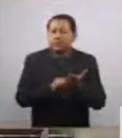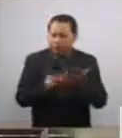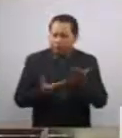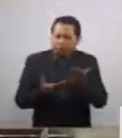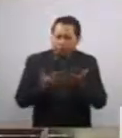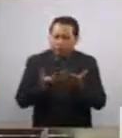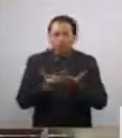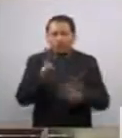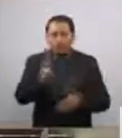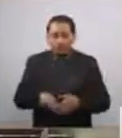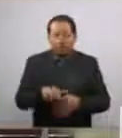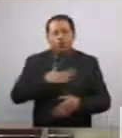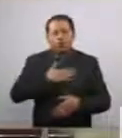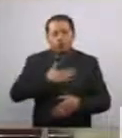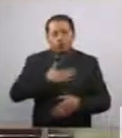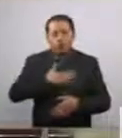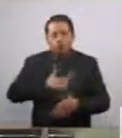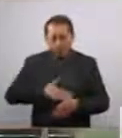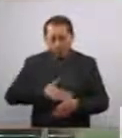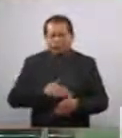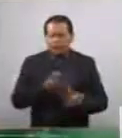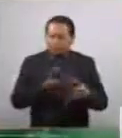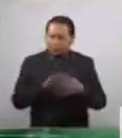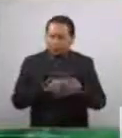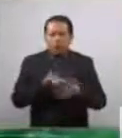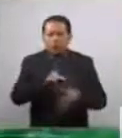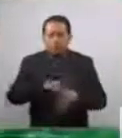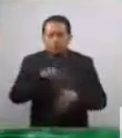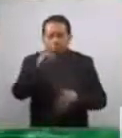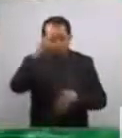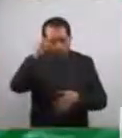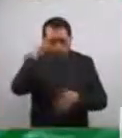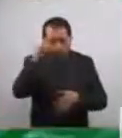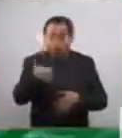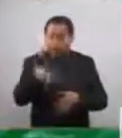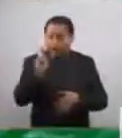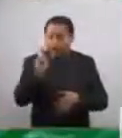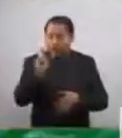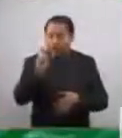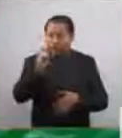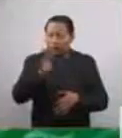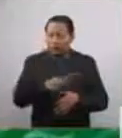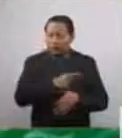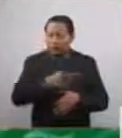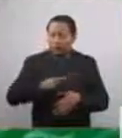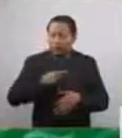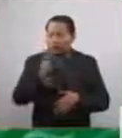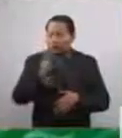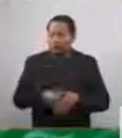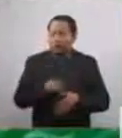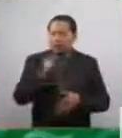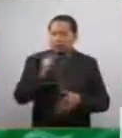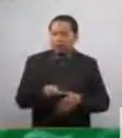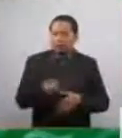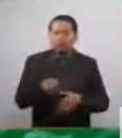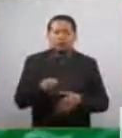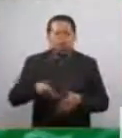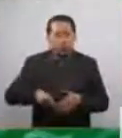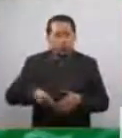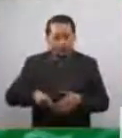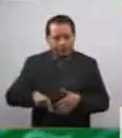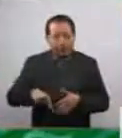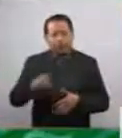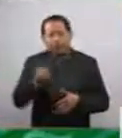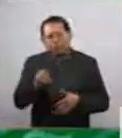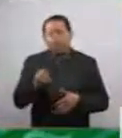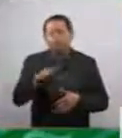un acto de justicia en favor de los pueblos indígenas, pero también debemos aceptar que el Estado y